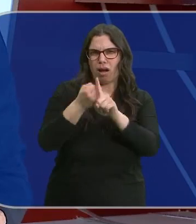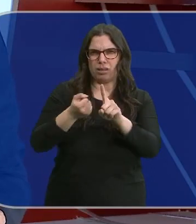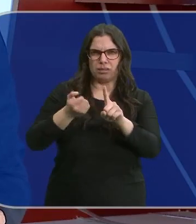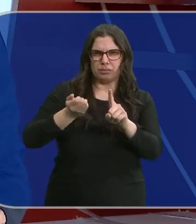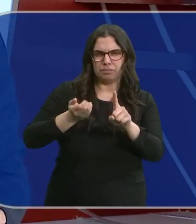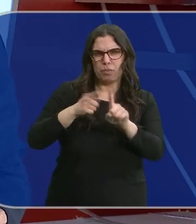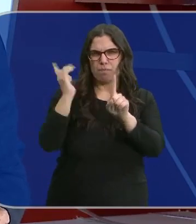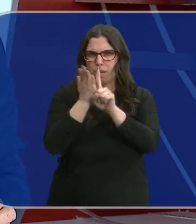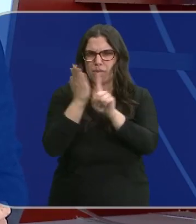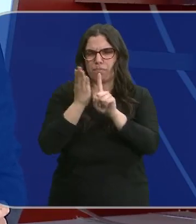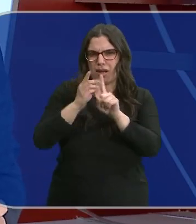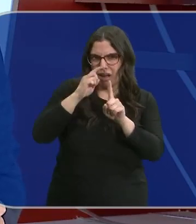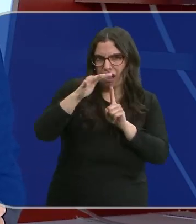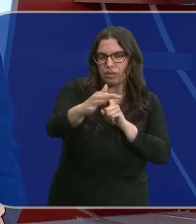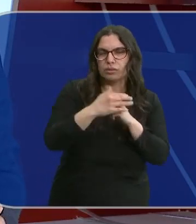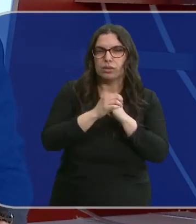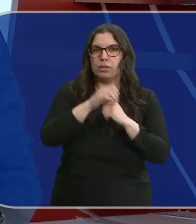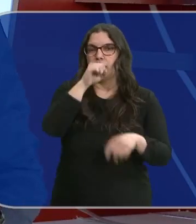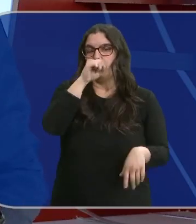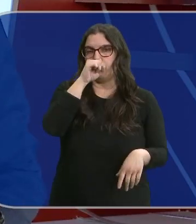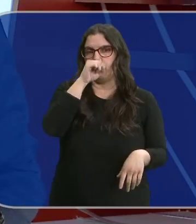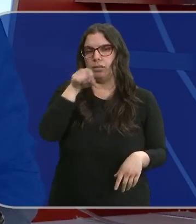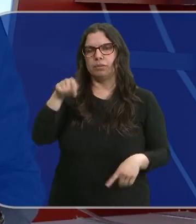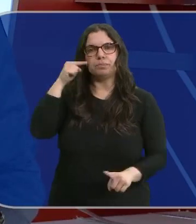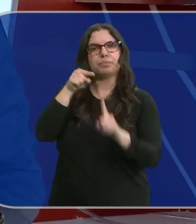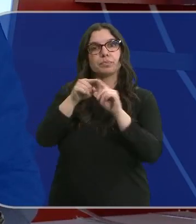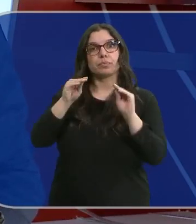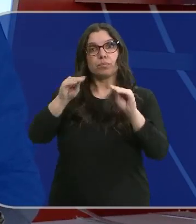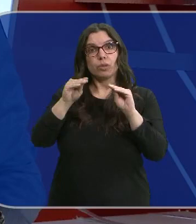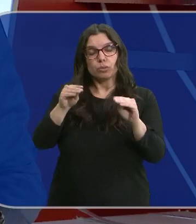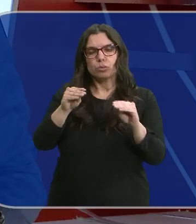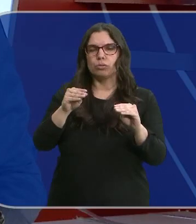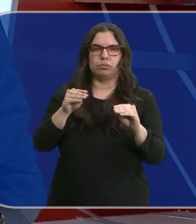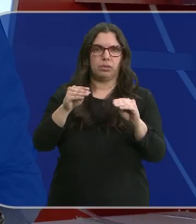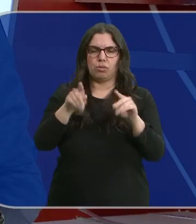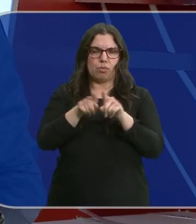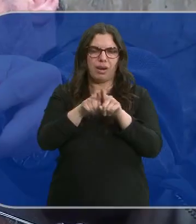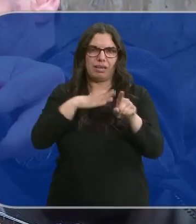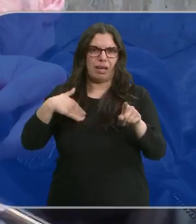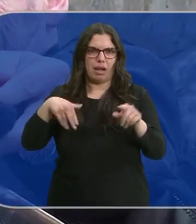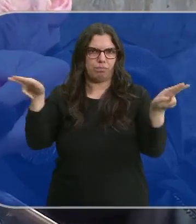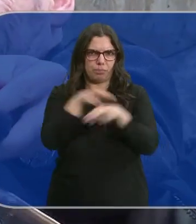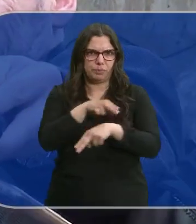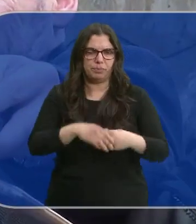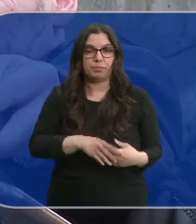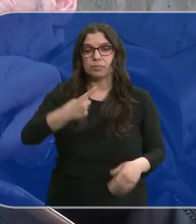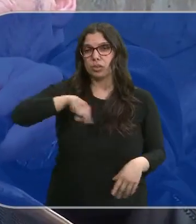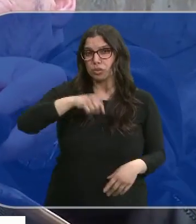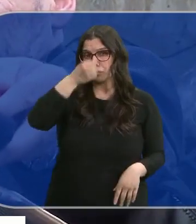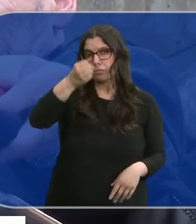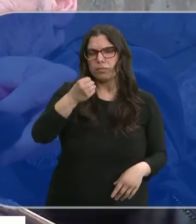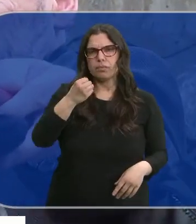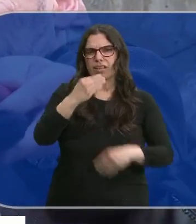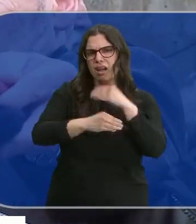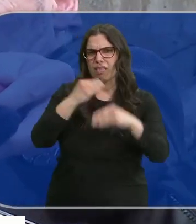autonómico de los socialistas se ha comprometido a trabajar para tumbar esta iniciativa que pronto llegará a las Cortes. Los socialistas vamos a hacer todo